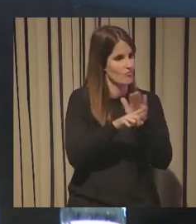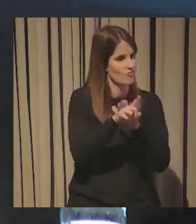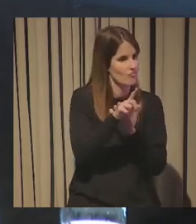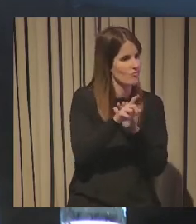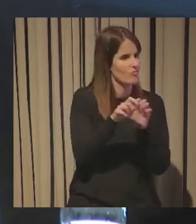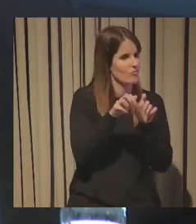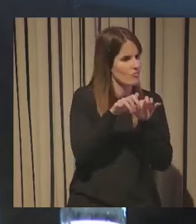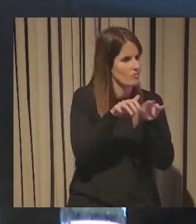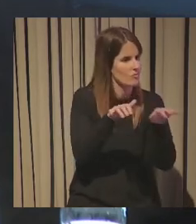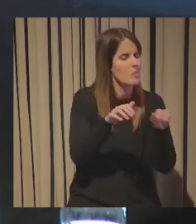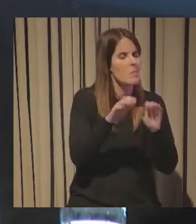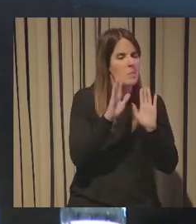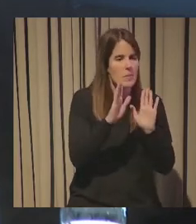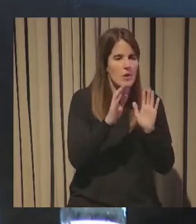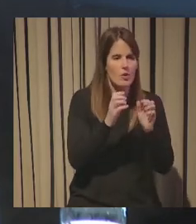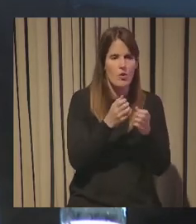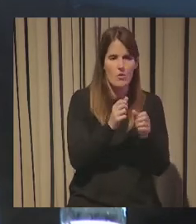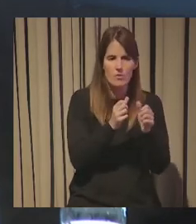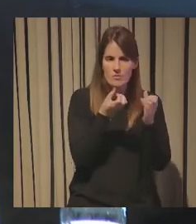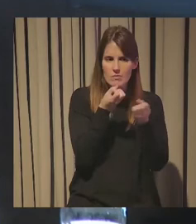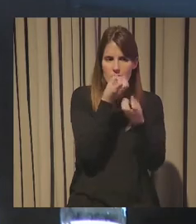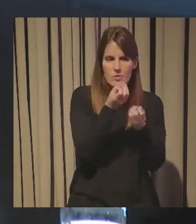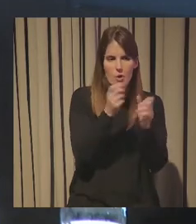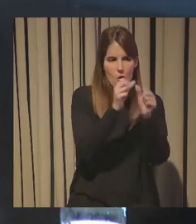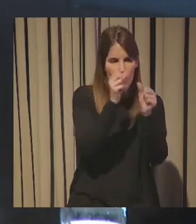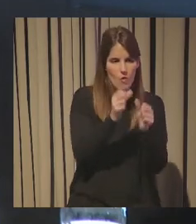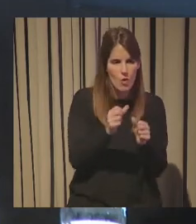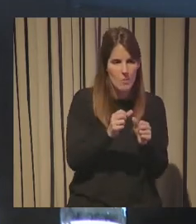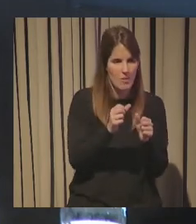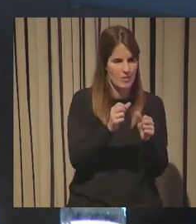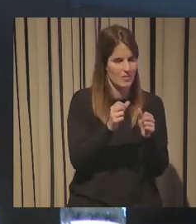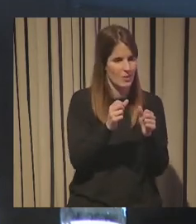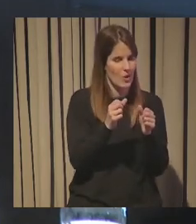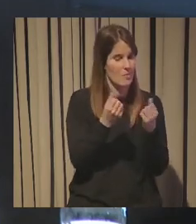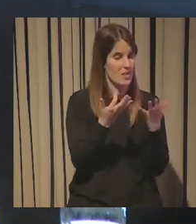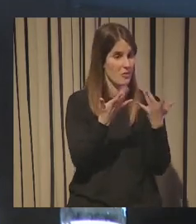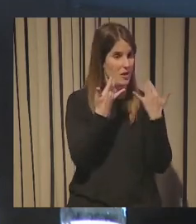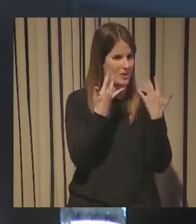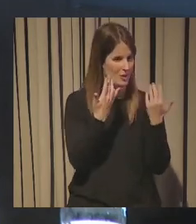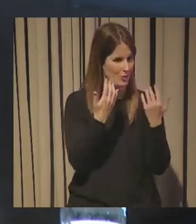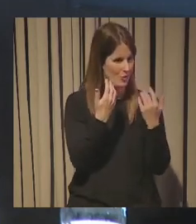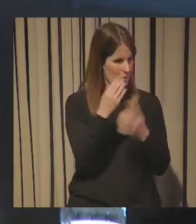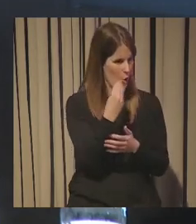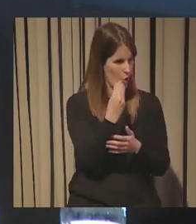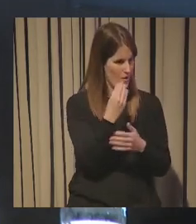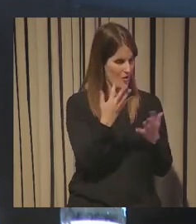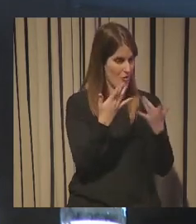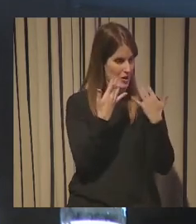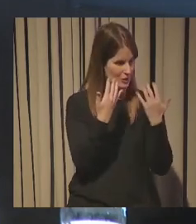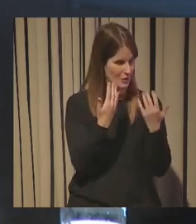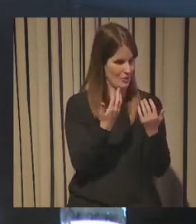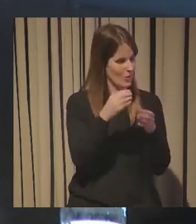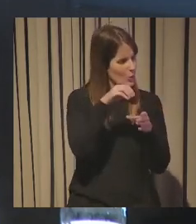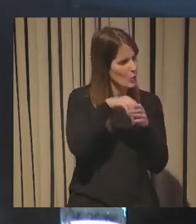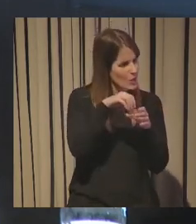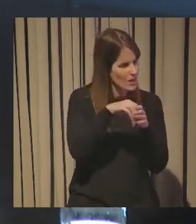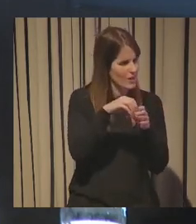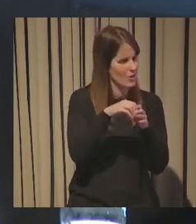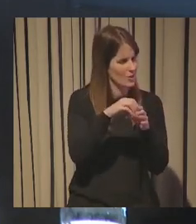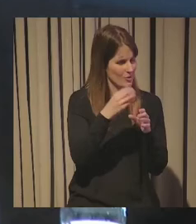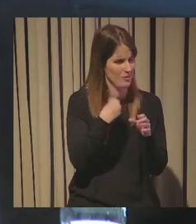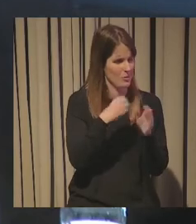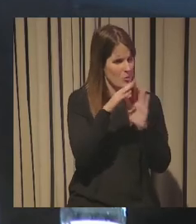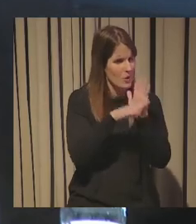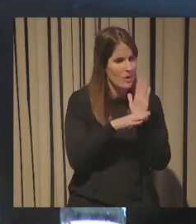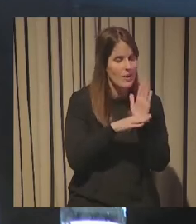muy curiosa la narrativa se ha rejuvenecido o sea muchos contenidos que tratan ese género les